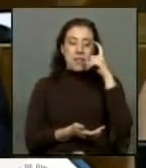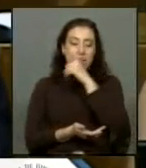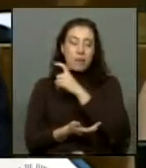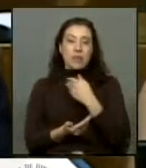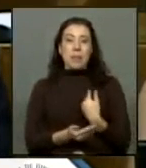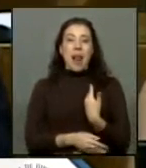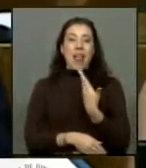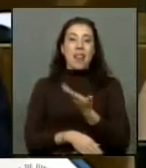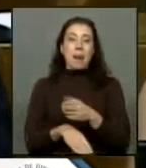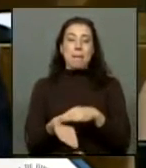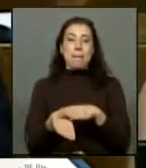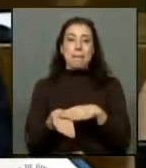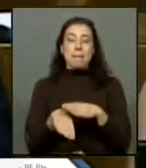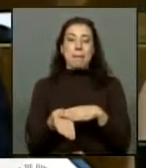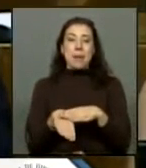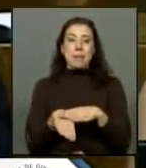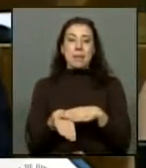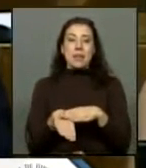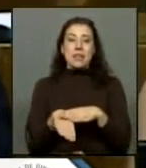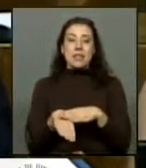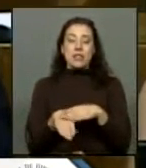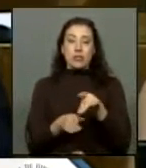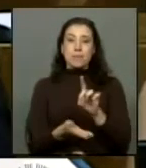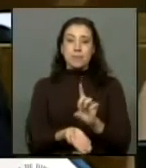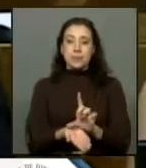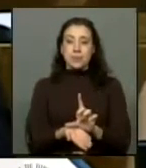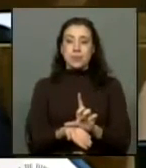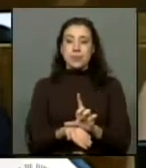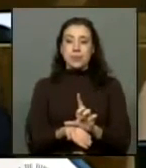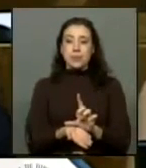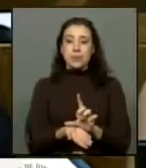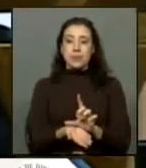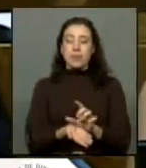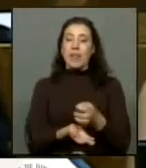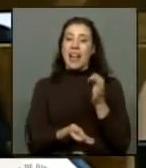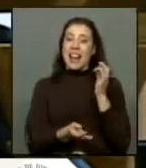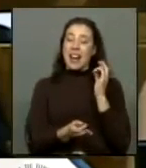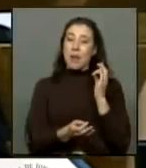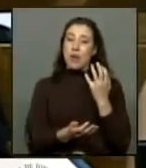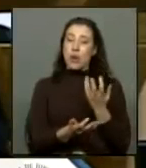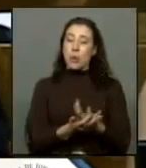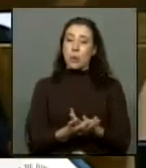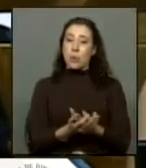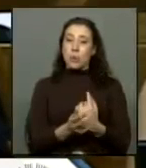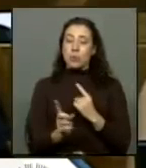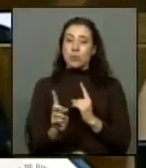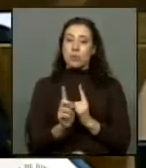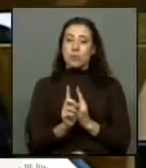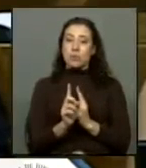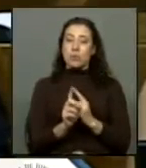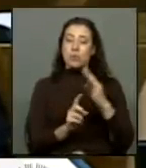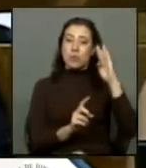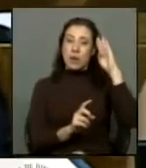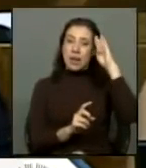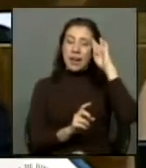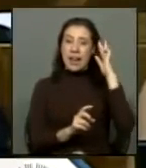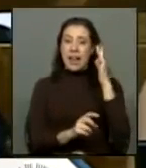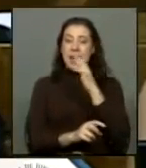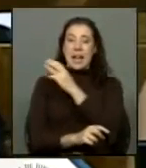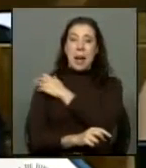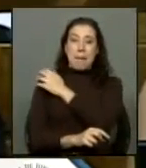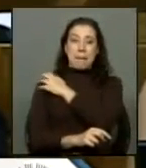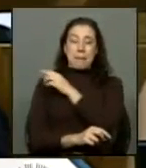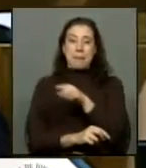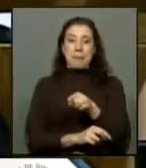entregar los permisos nuevamente en esas zonas y en reunión sostenida con el capitán de puerto de